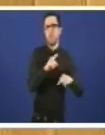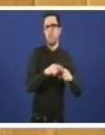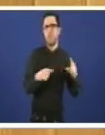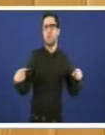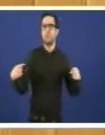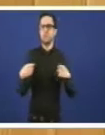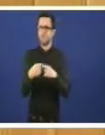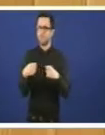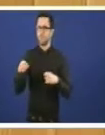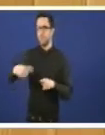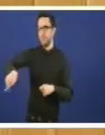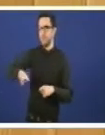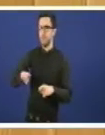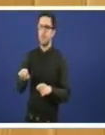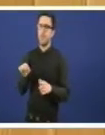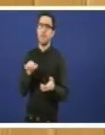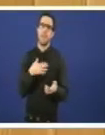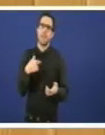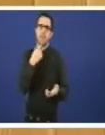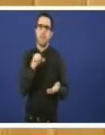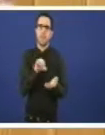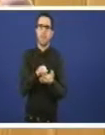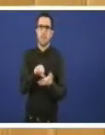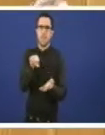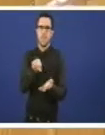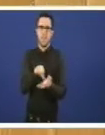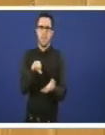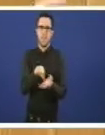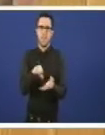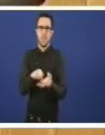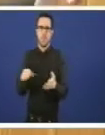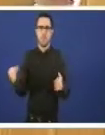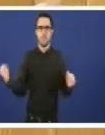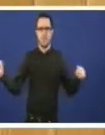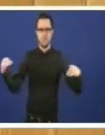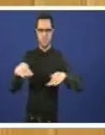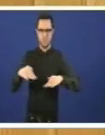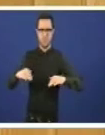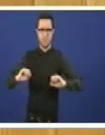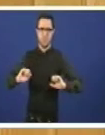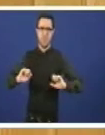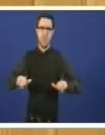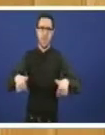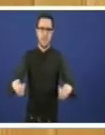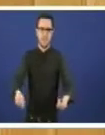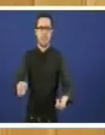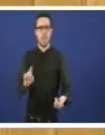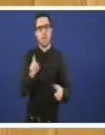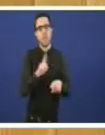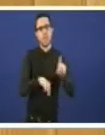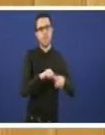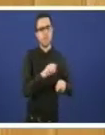que non se basea na centralización do tratamento dos residuos, sino que cada quen, por comarcas ou como se estableza,